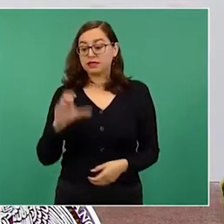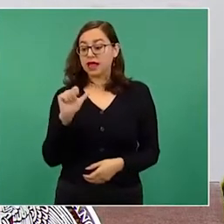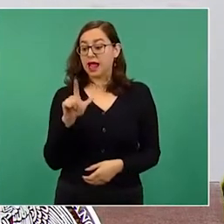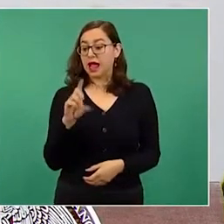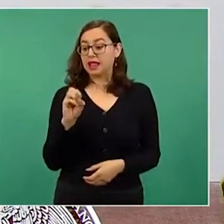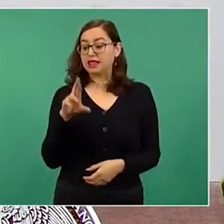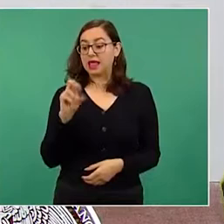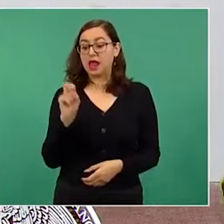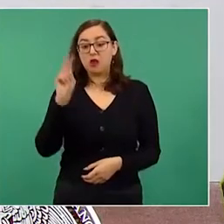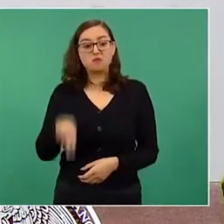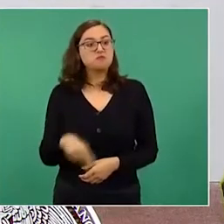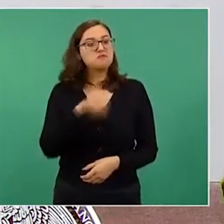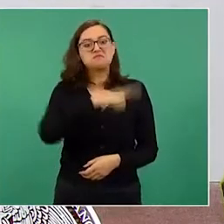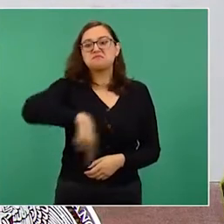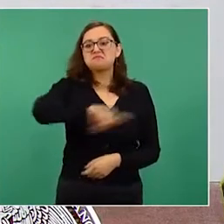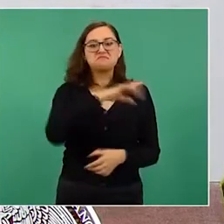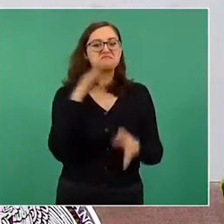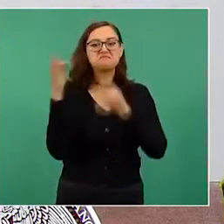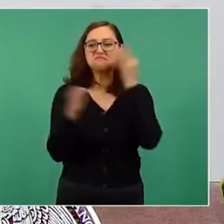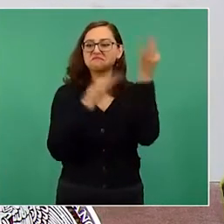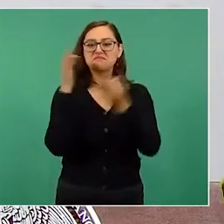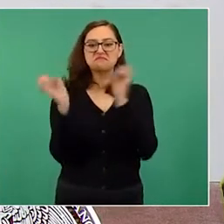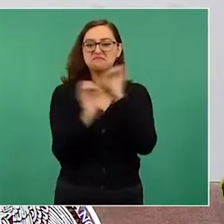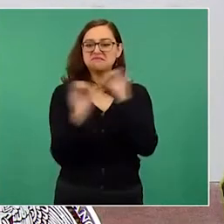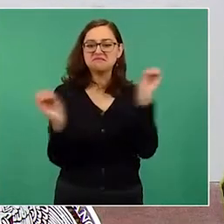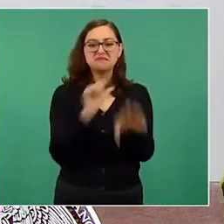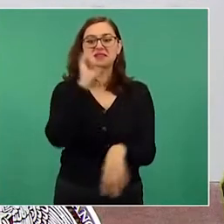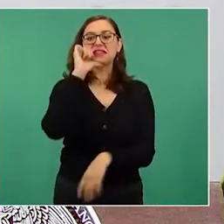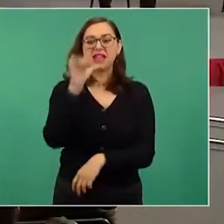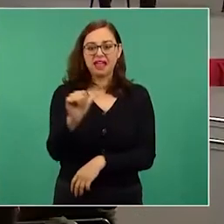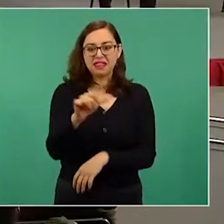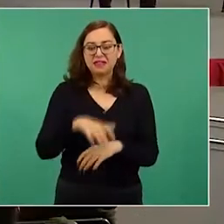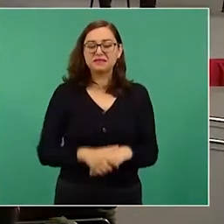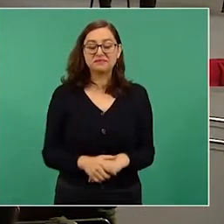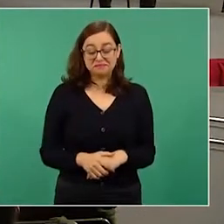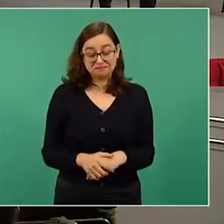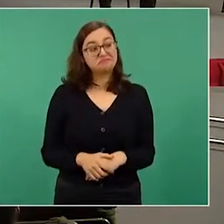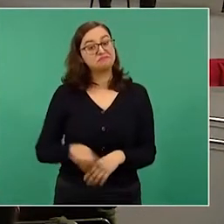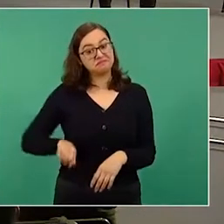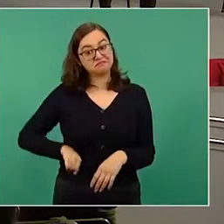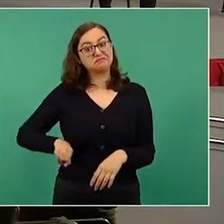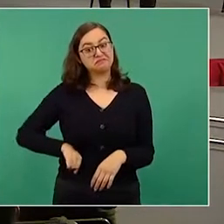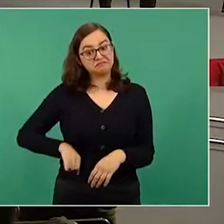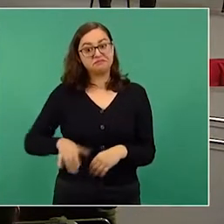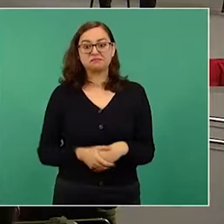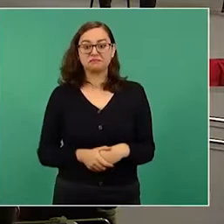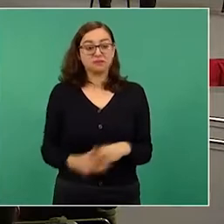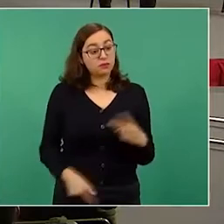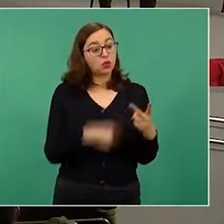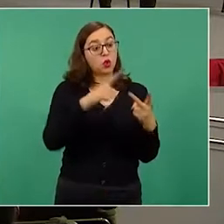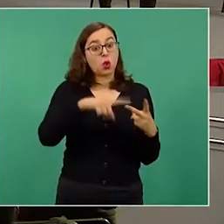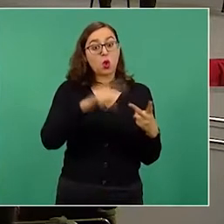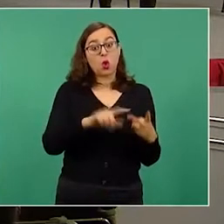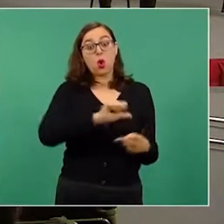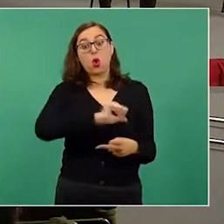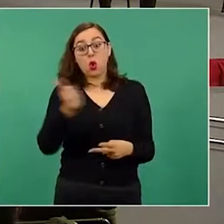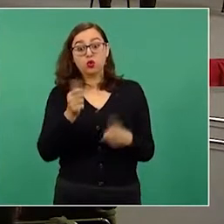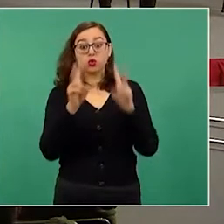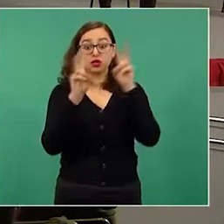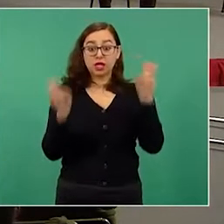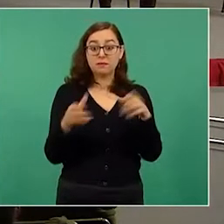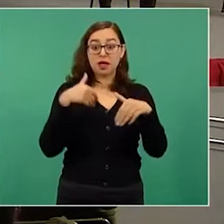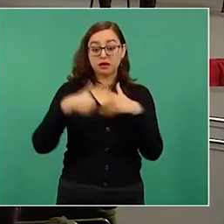y el presupuesto para 2022, de los cuales se han publicado una gran cantidad de noticias